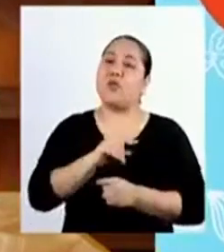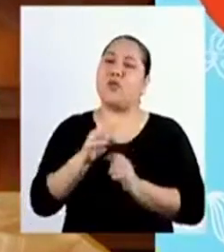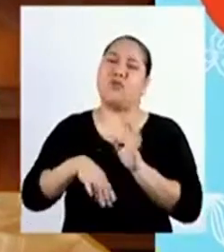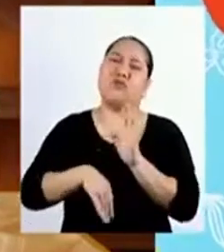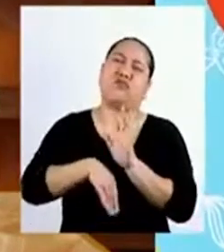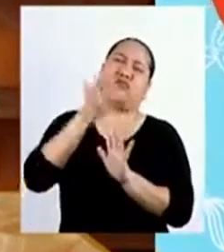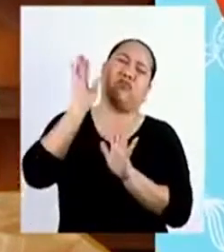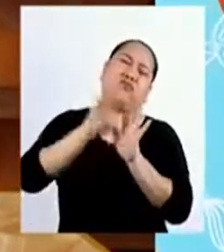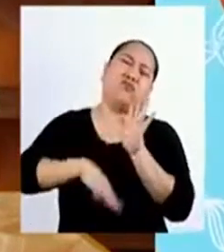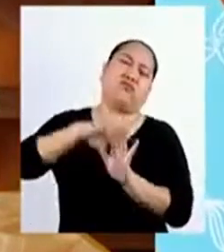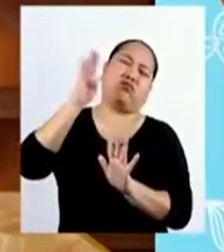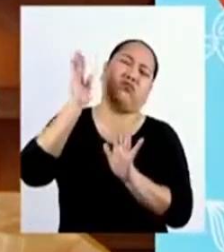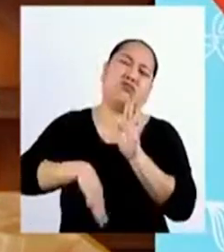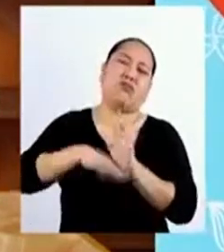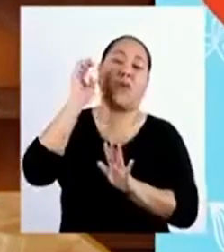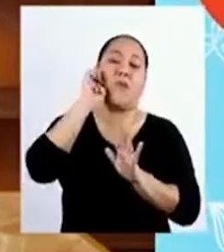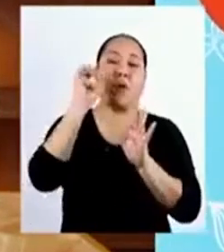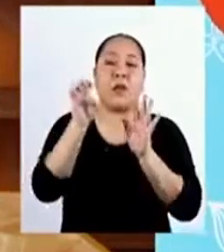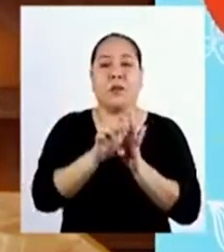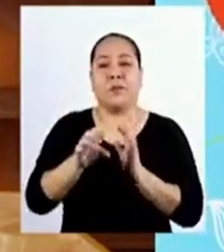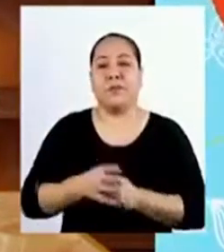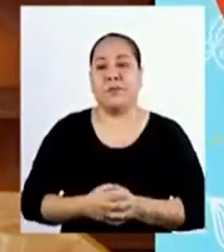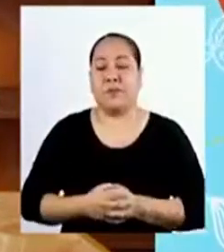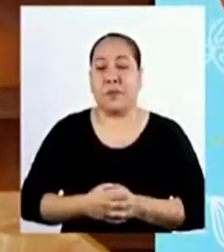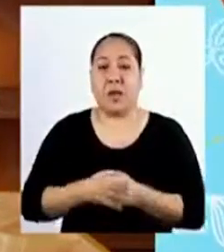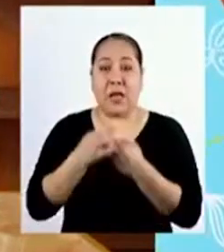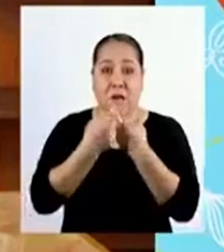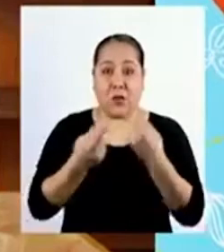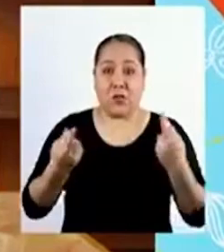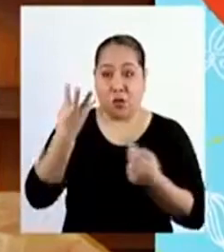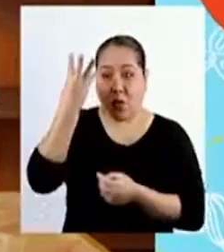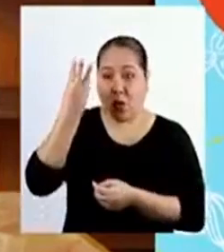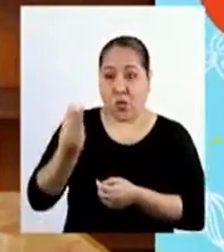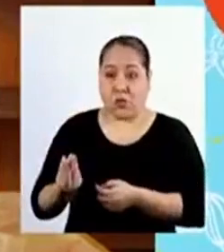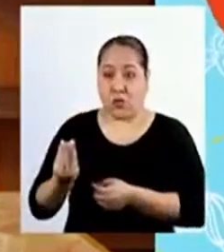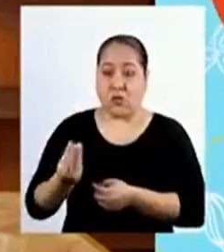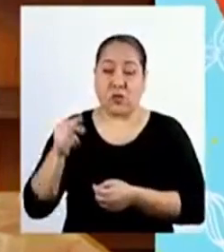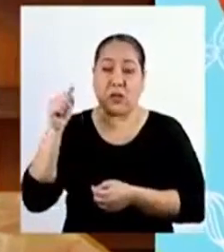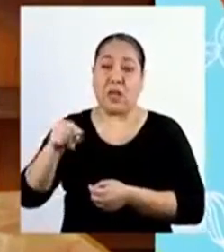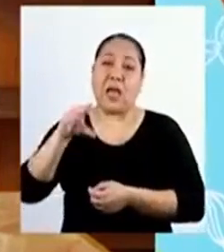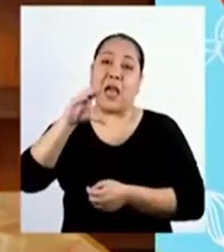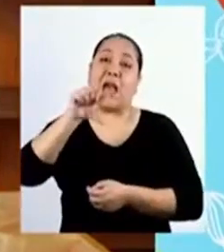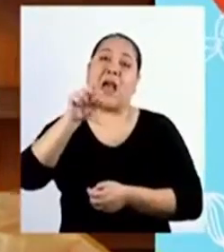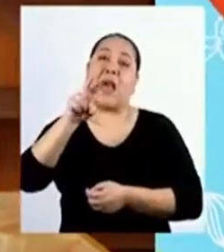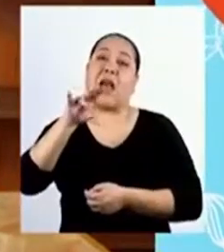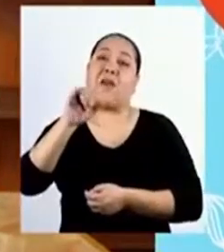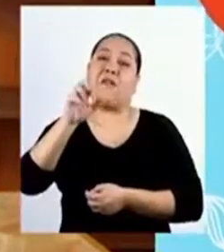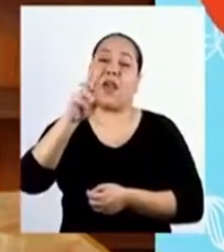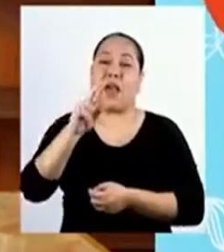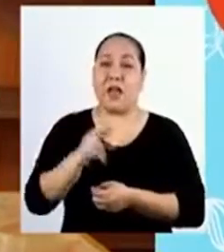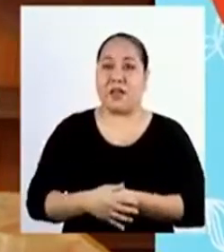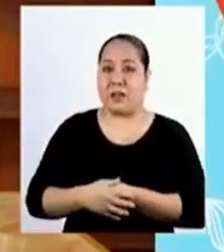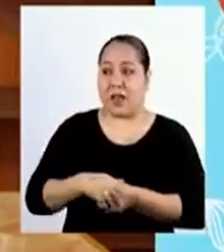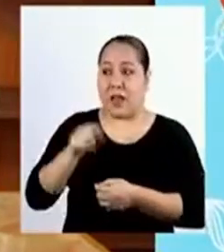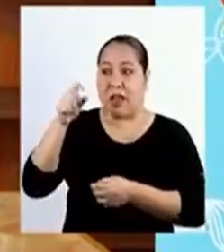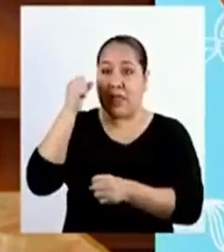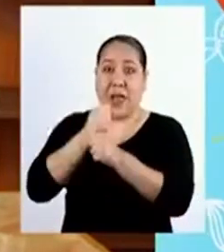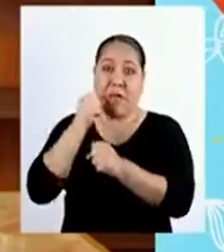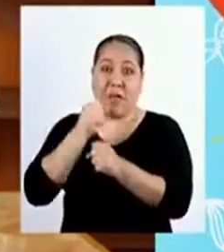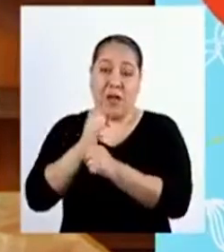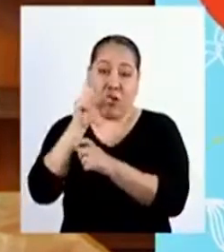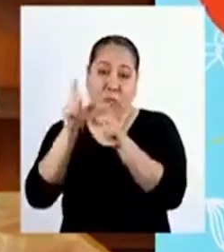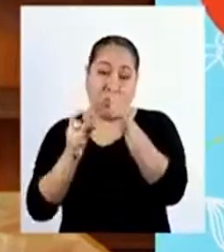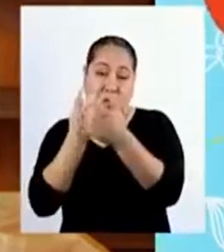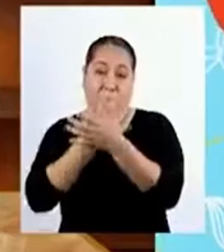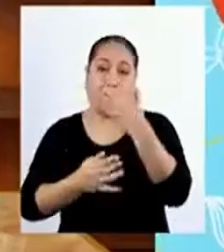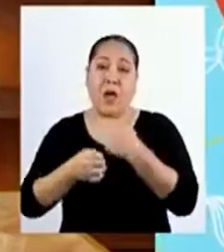abundantes Por ejemplo Los recursos escasos son el caviar La mano de obra y las